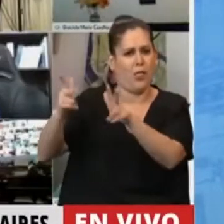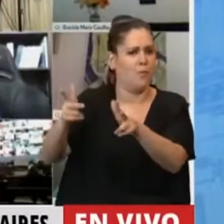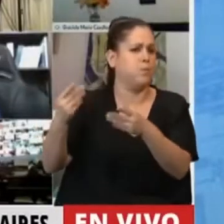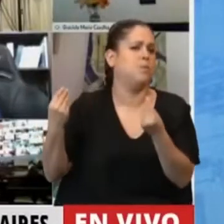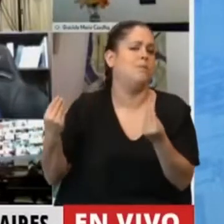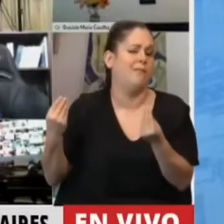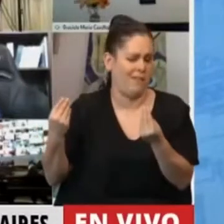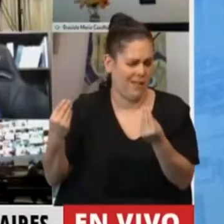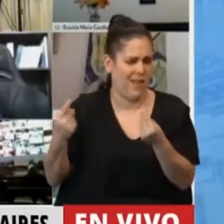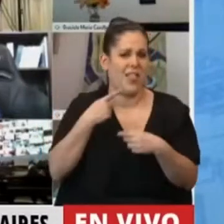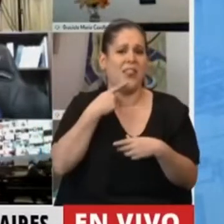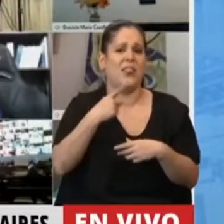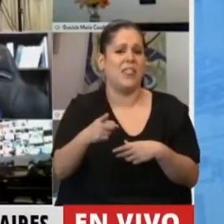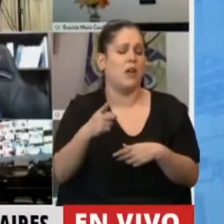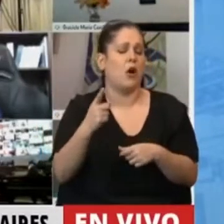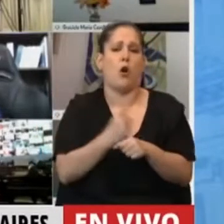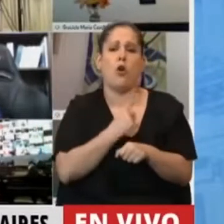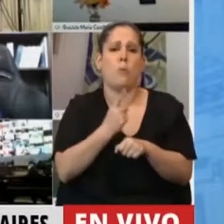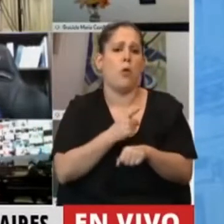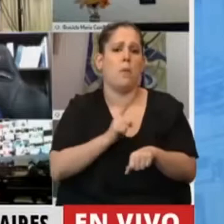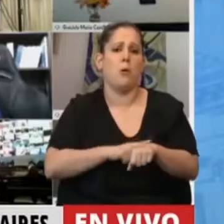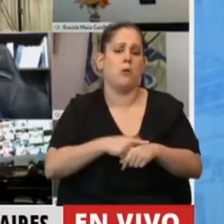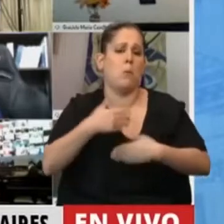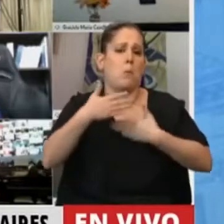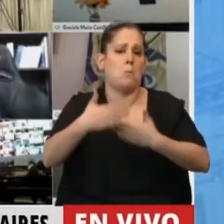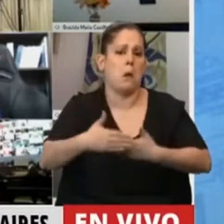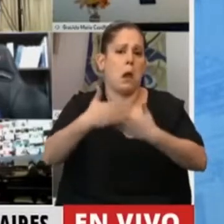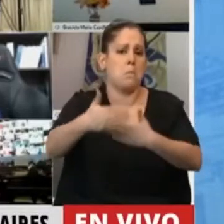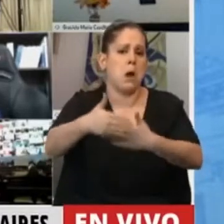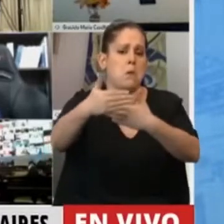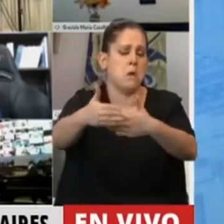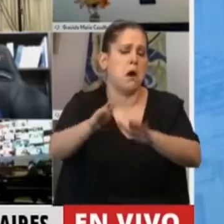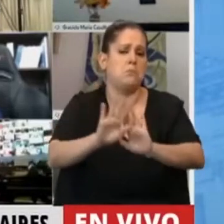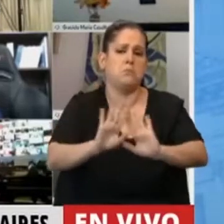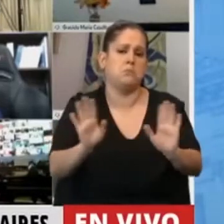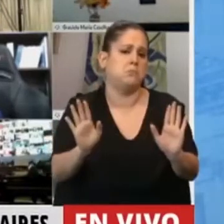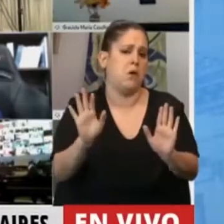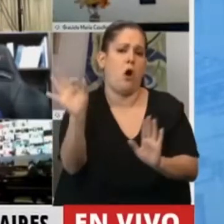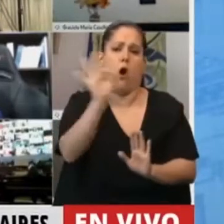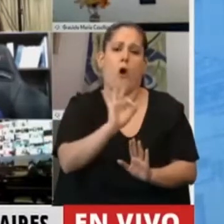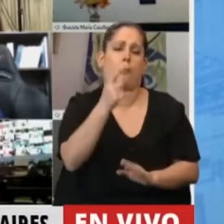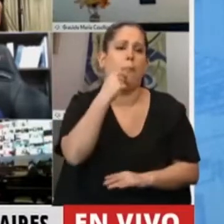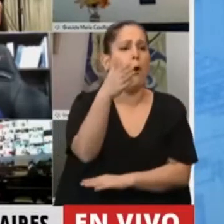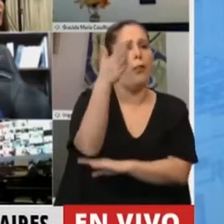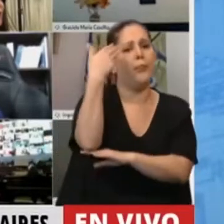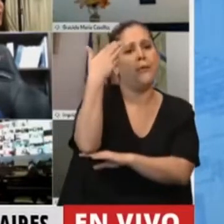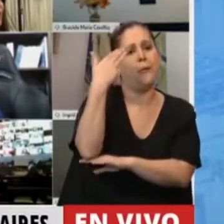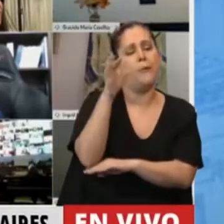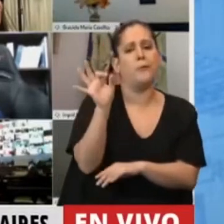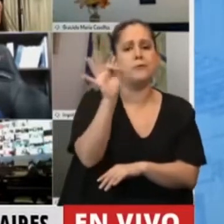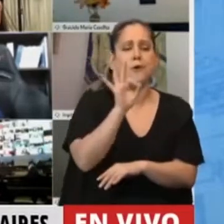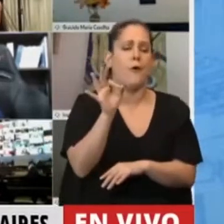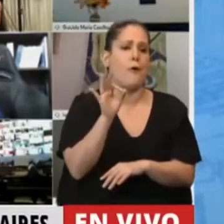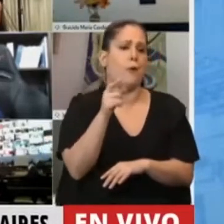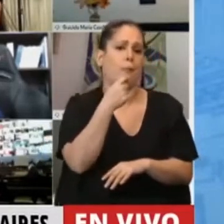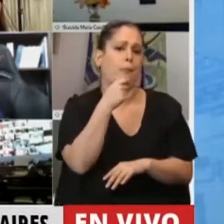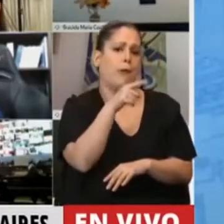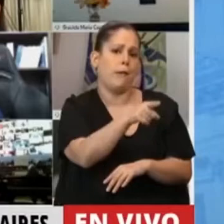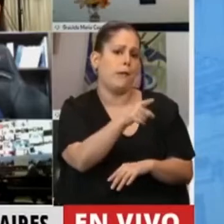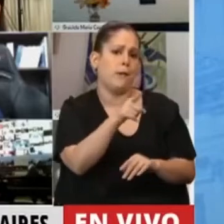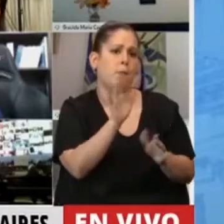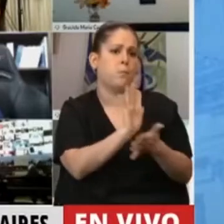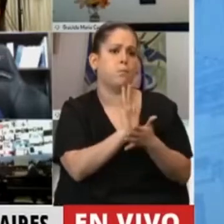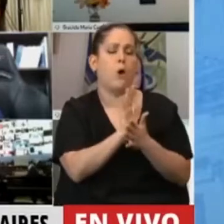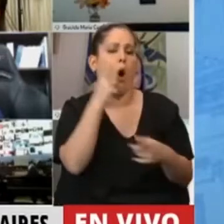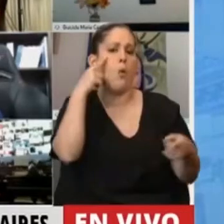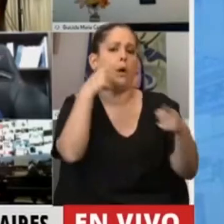Dijo que no había que atrasar más en discursos donde no se tomara en cuenta, en un sentido